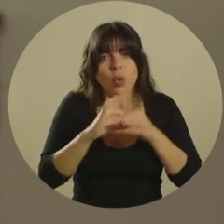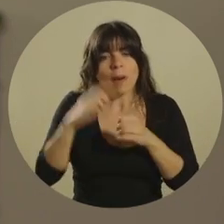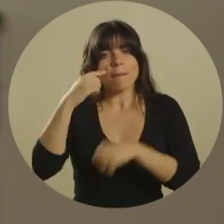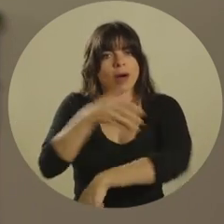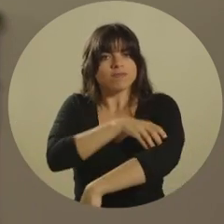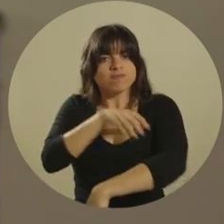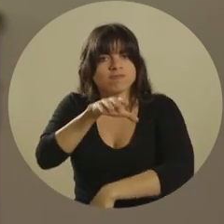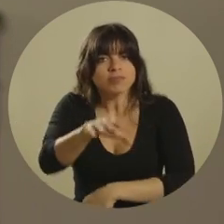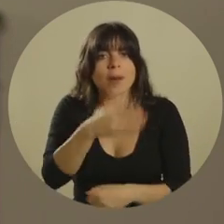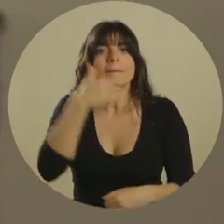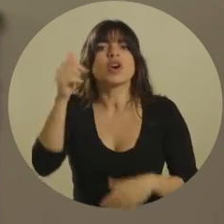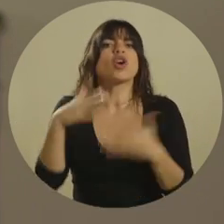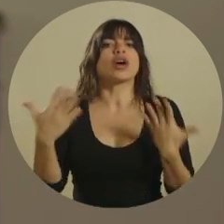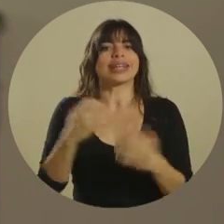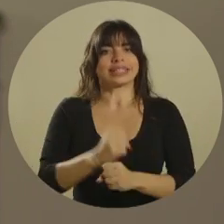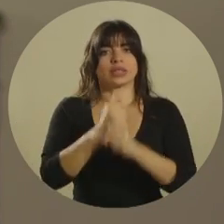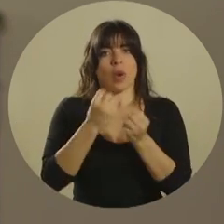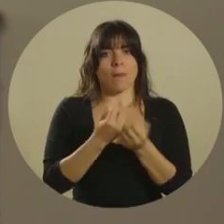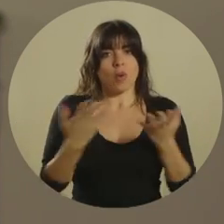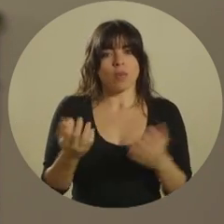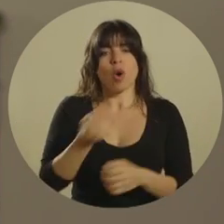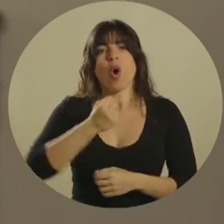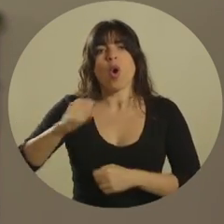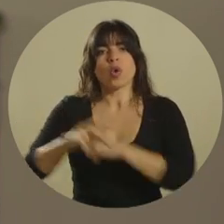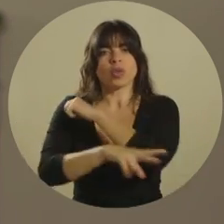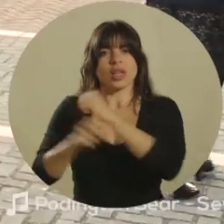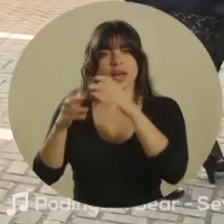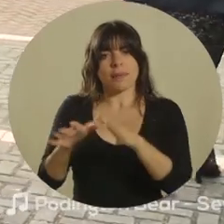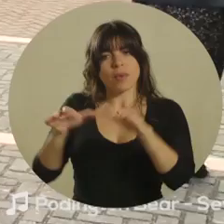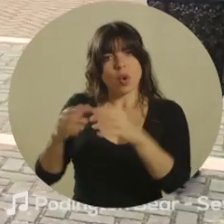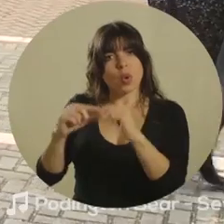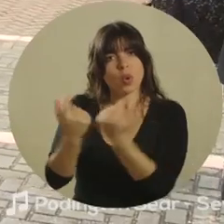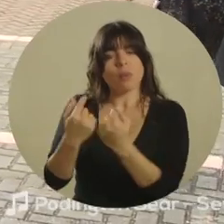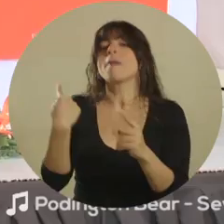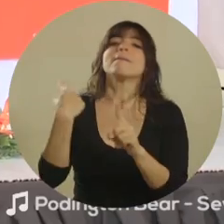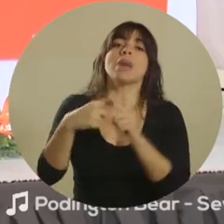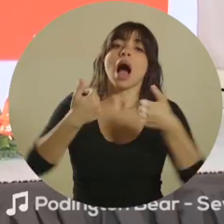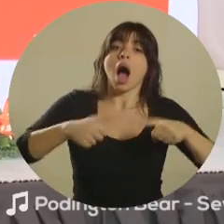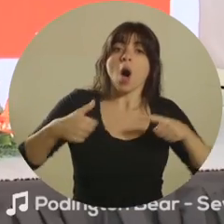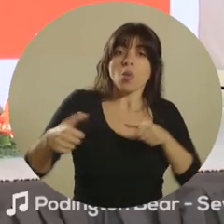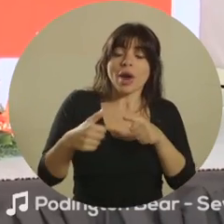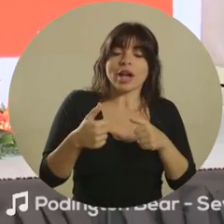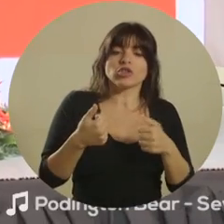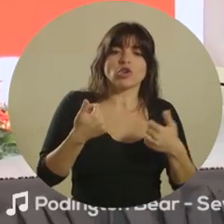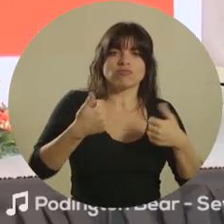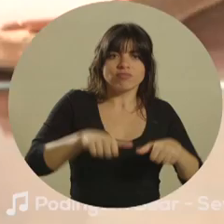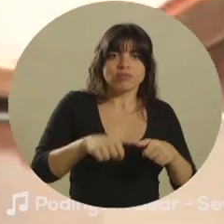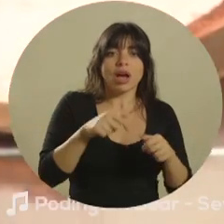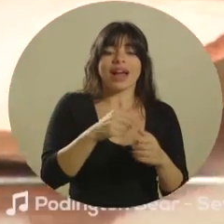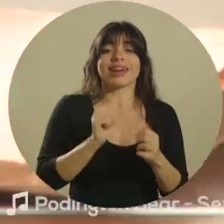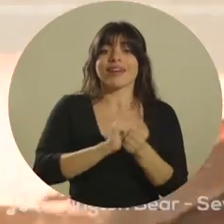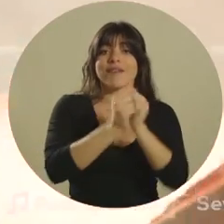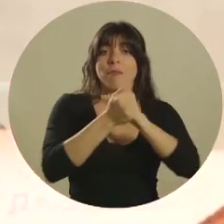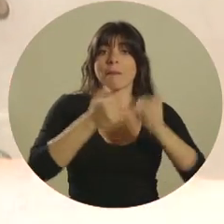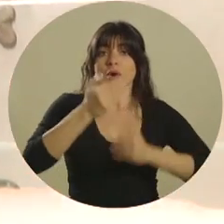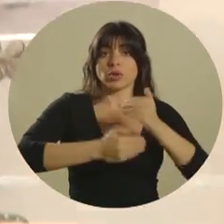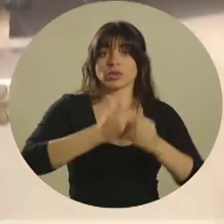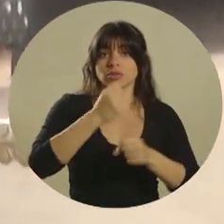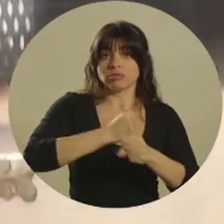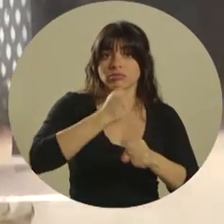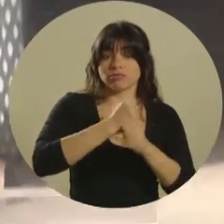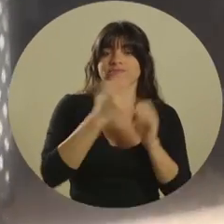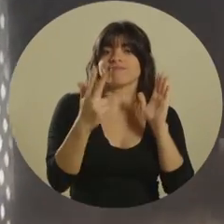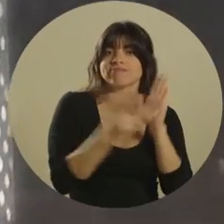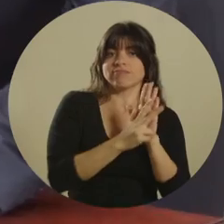fortalecer y mejorar la seguridad pública y el combate al crimen organizado y sellamos acuerdos trascendentes con la Reforma Procesal